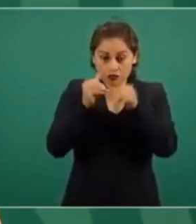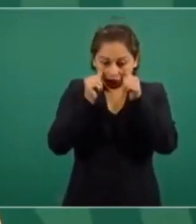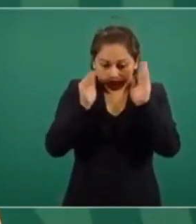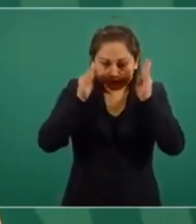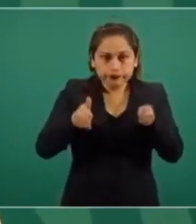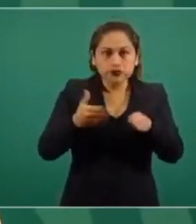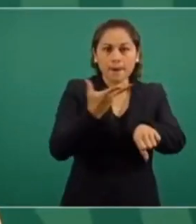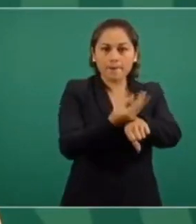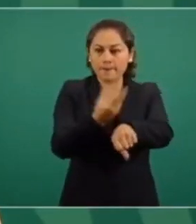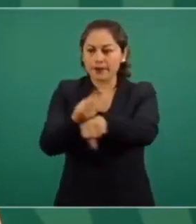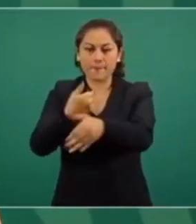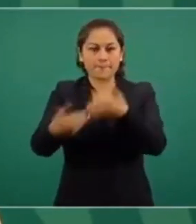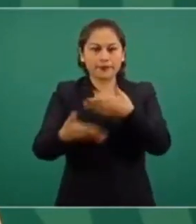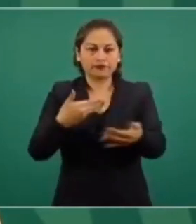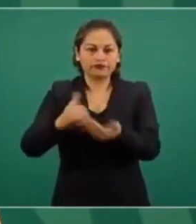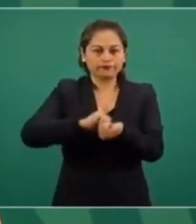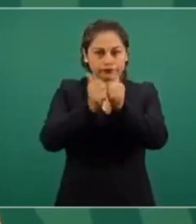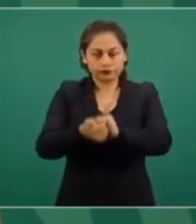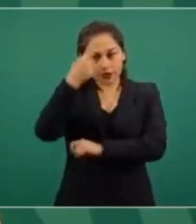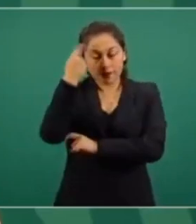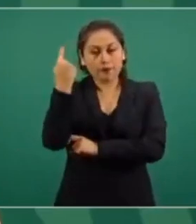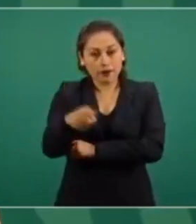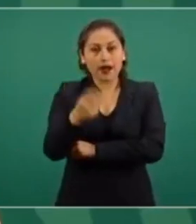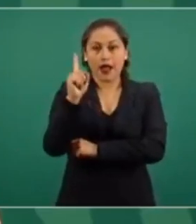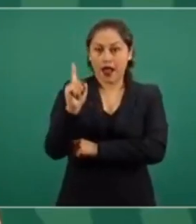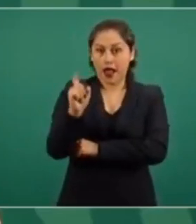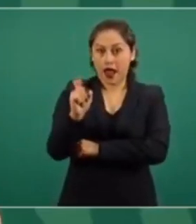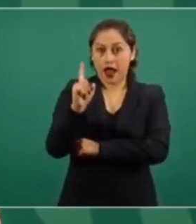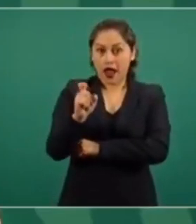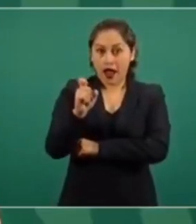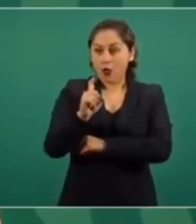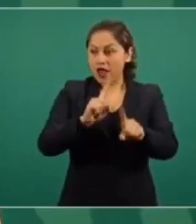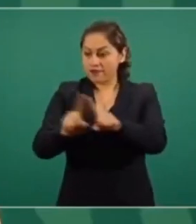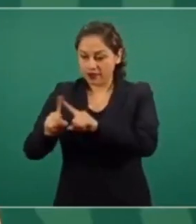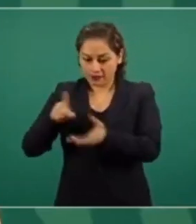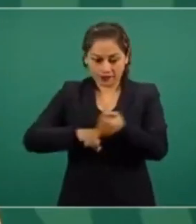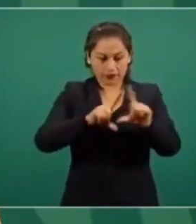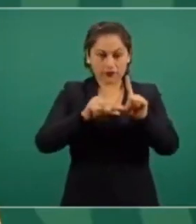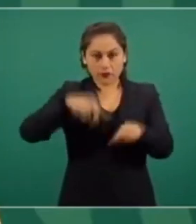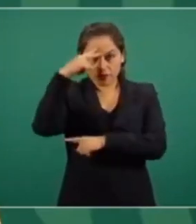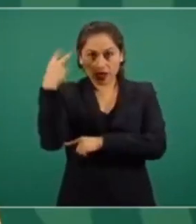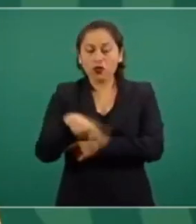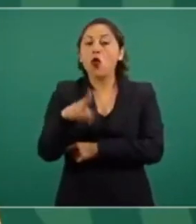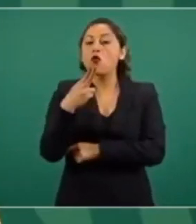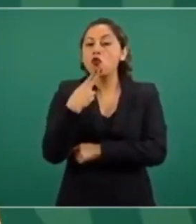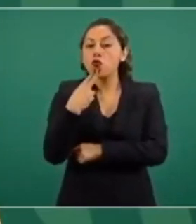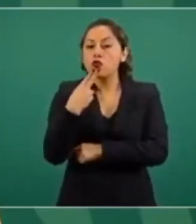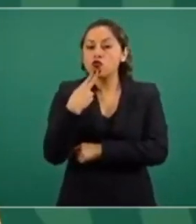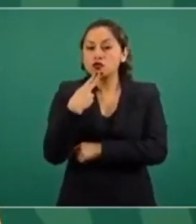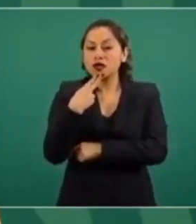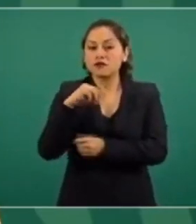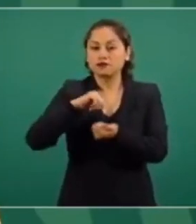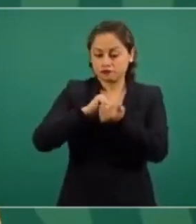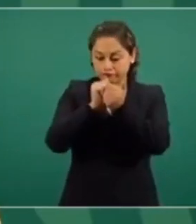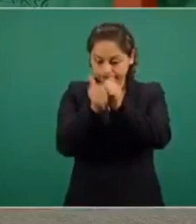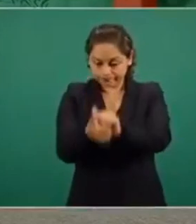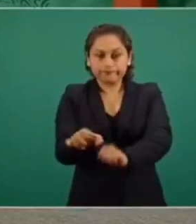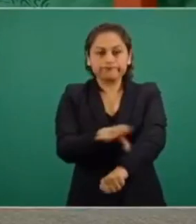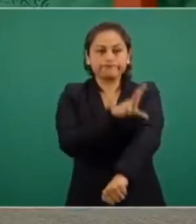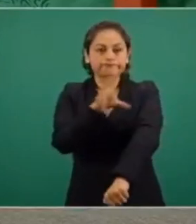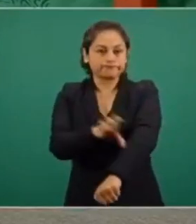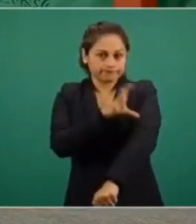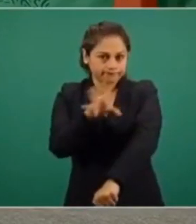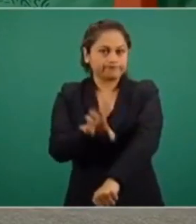para utilizar el agua de los embalses y generar más